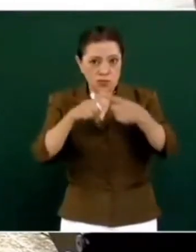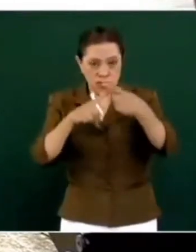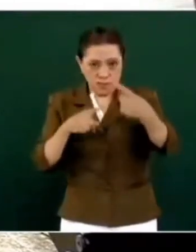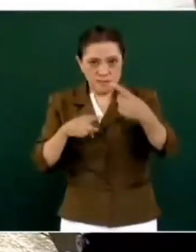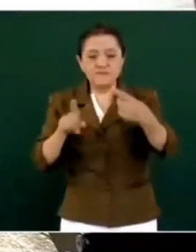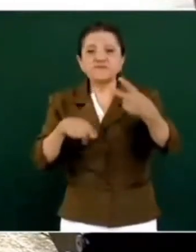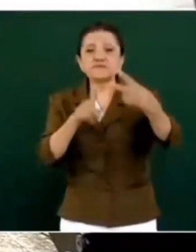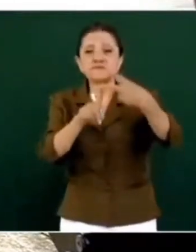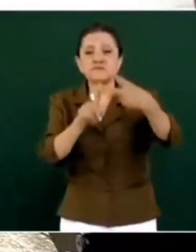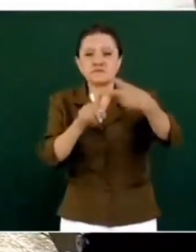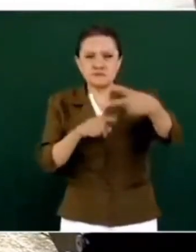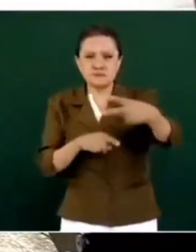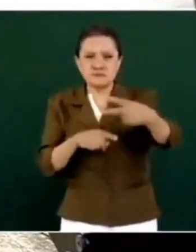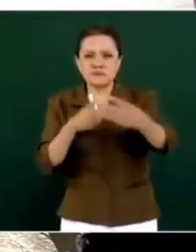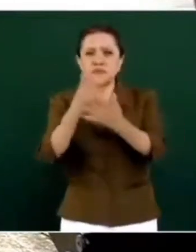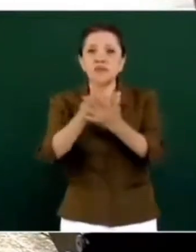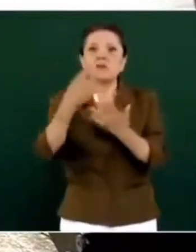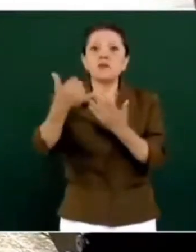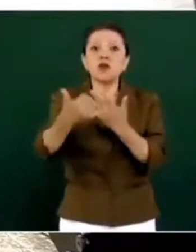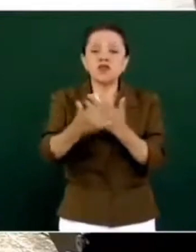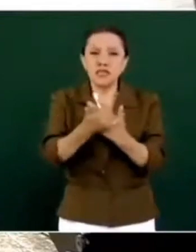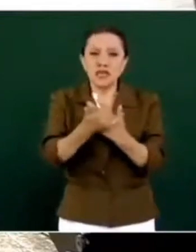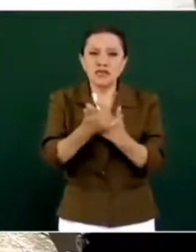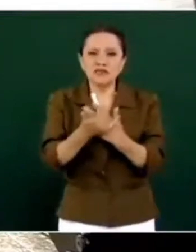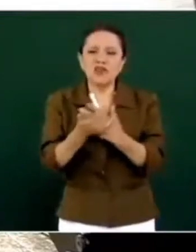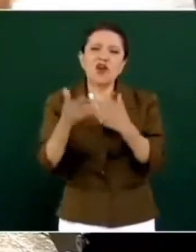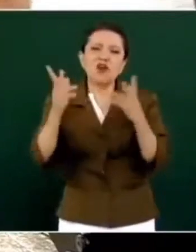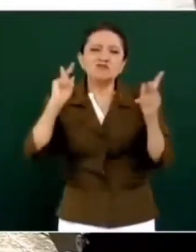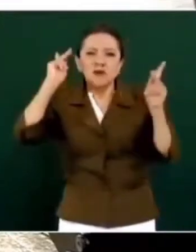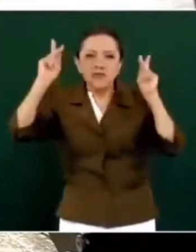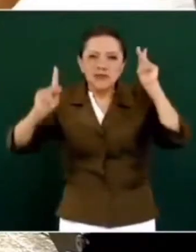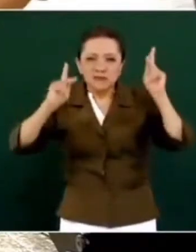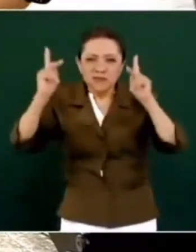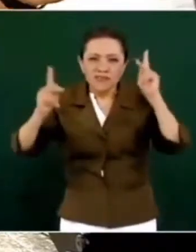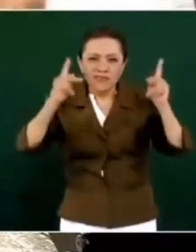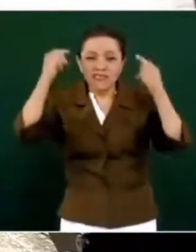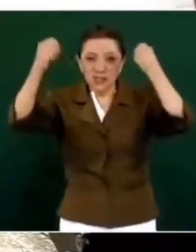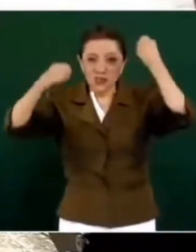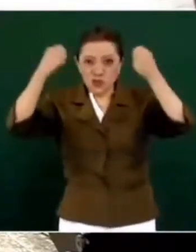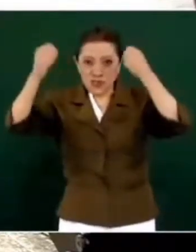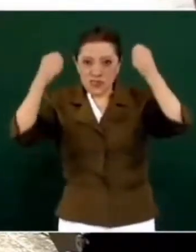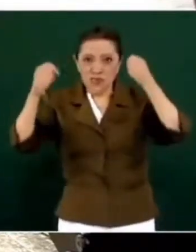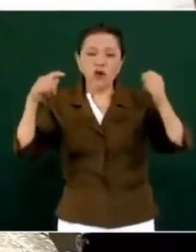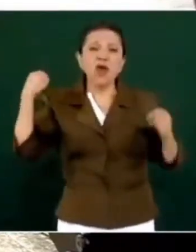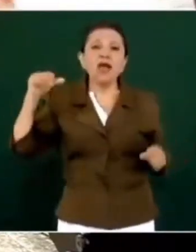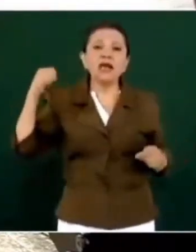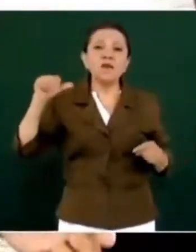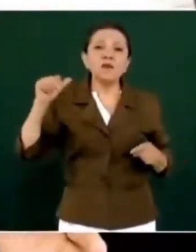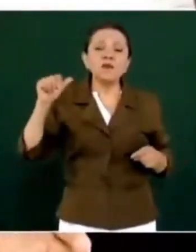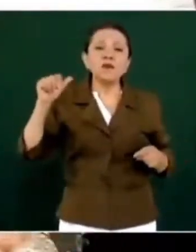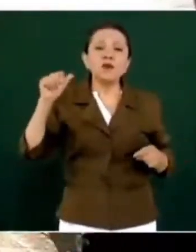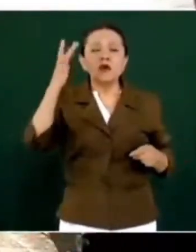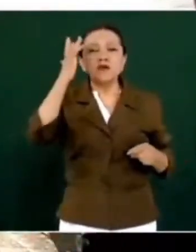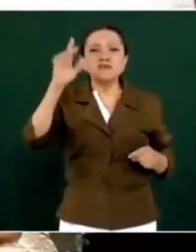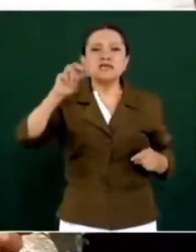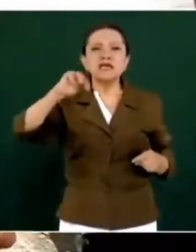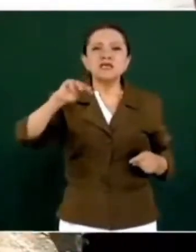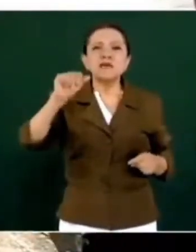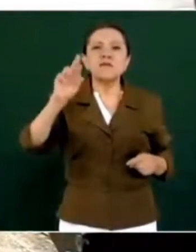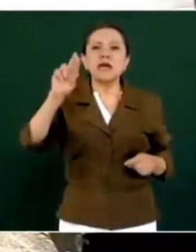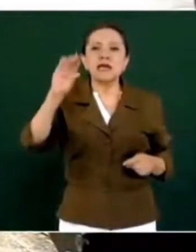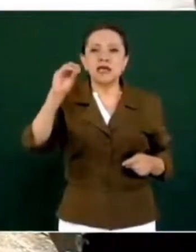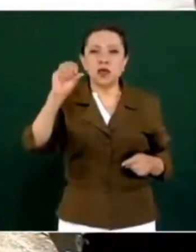proyecto, el corredor turístico el corredor turístico de Acapulco San Marcos, usted va a ser parte también de esto, va a